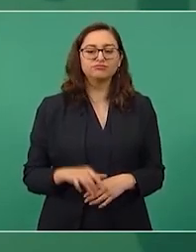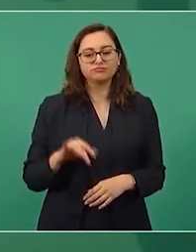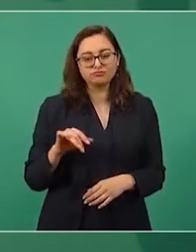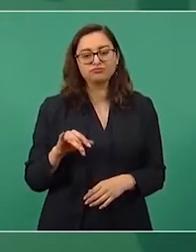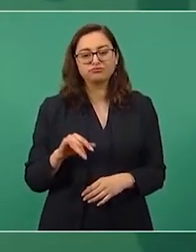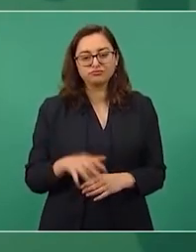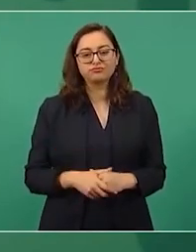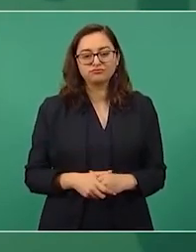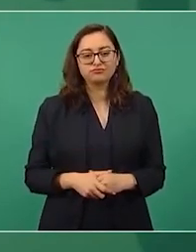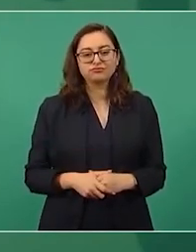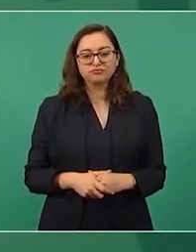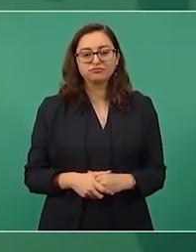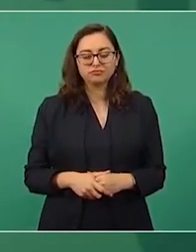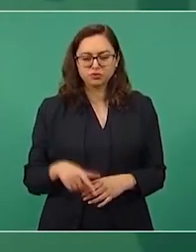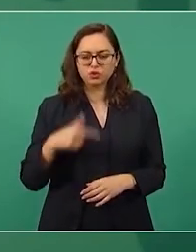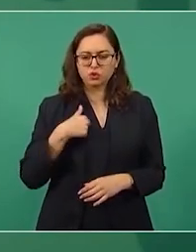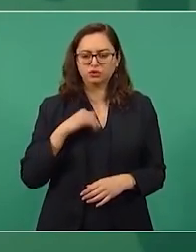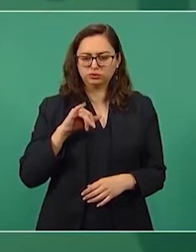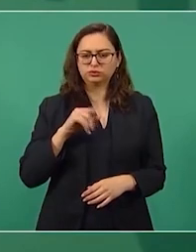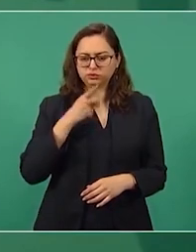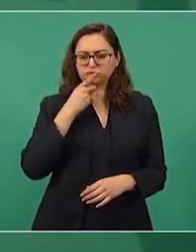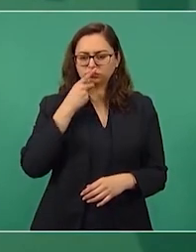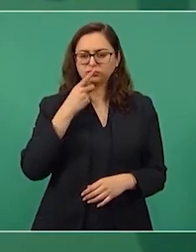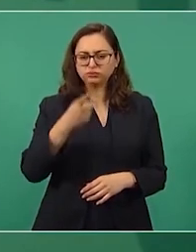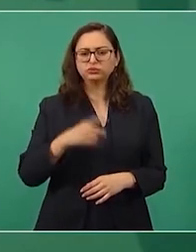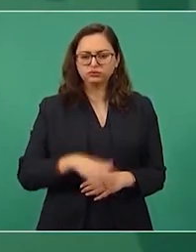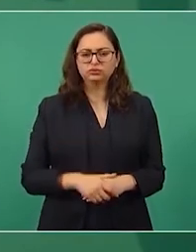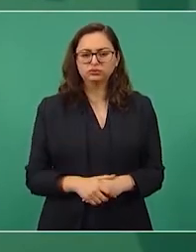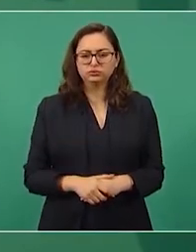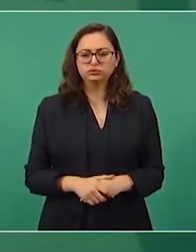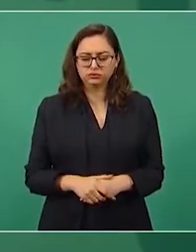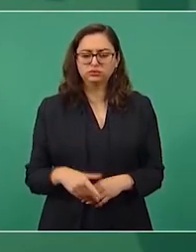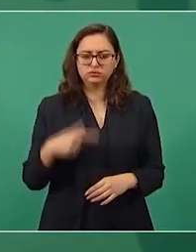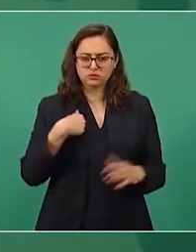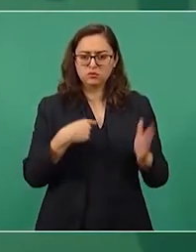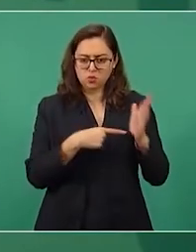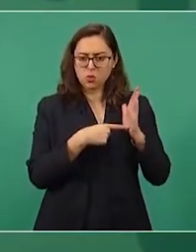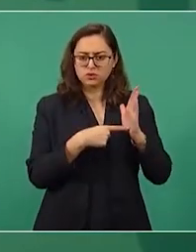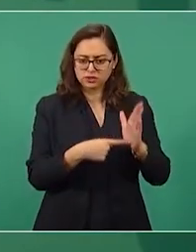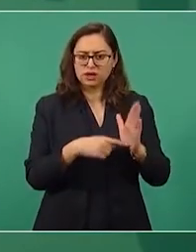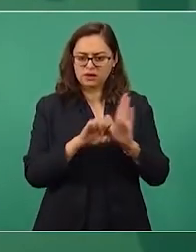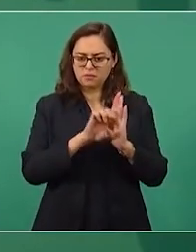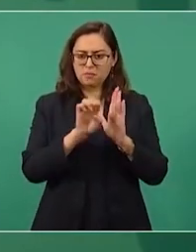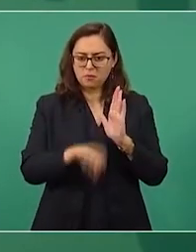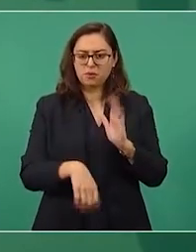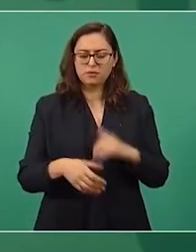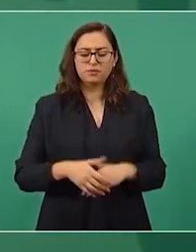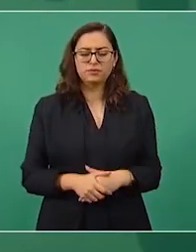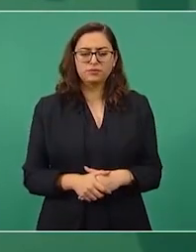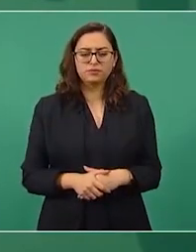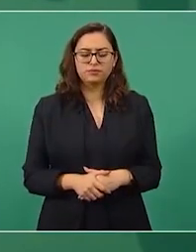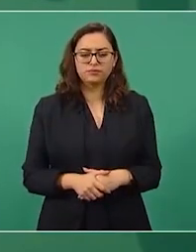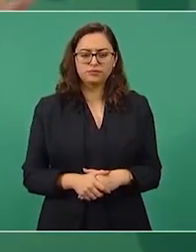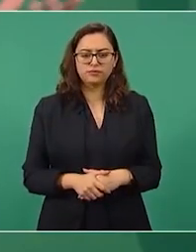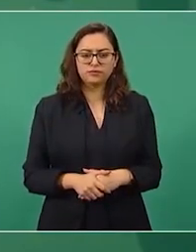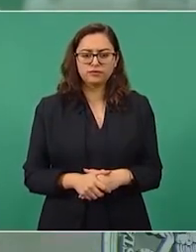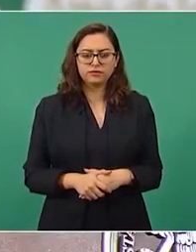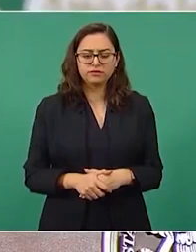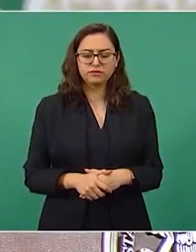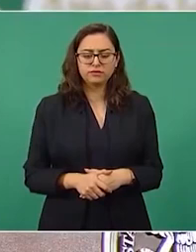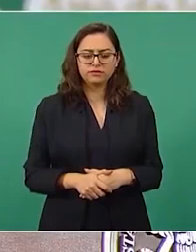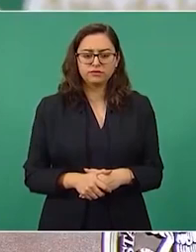Pero sí lo dije, sí lo dije. Sí, sí puse el ejemplo de que